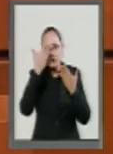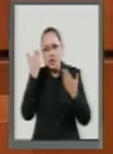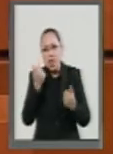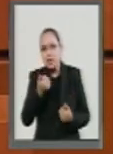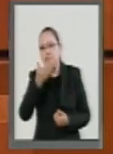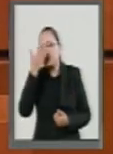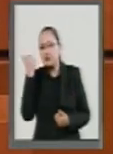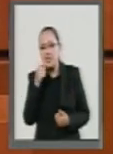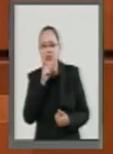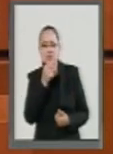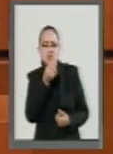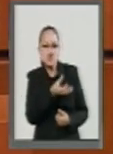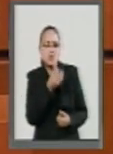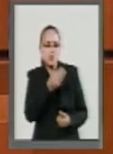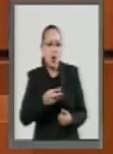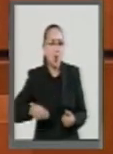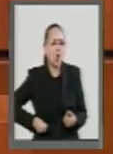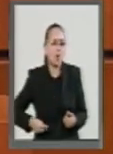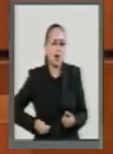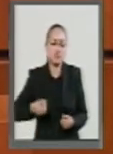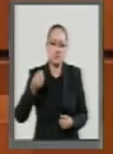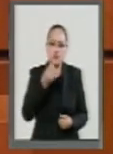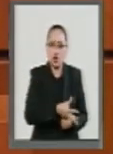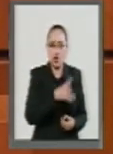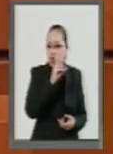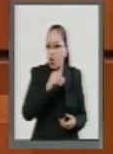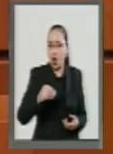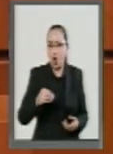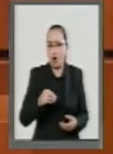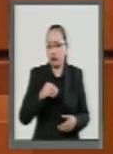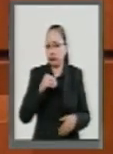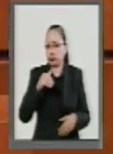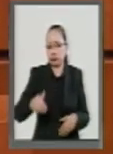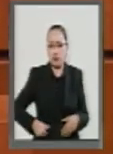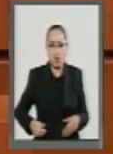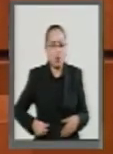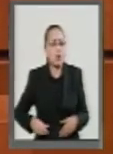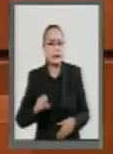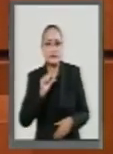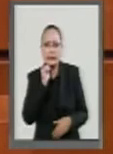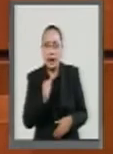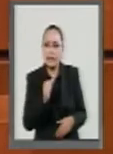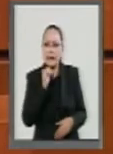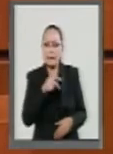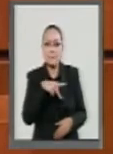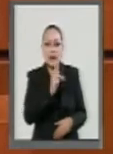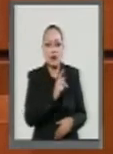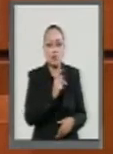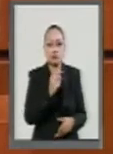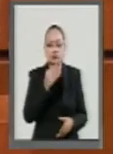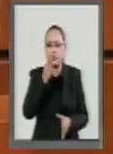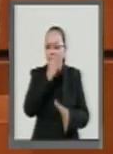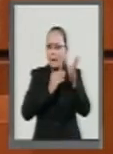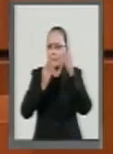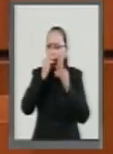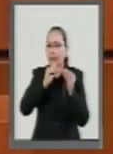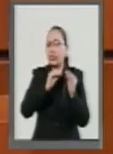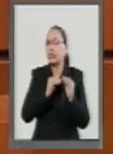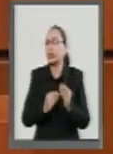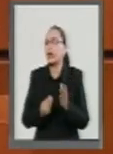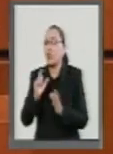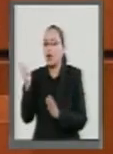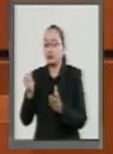les fabrican delitos. No son criminales, pero salen especialistas en algún delito.